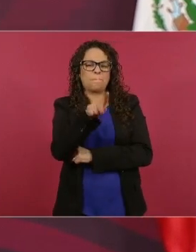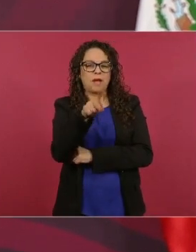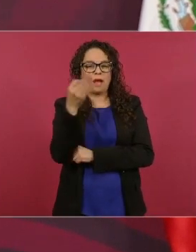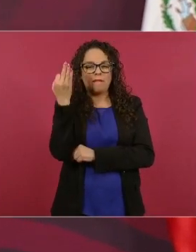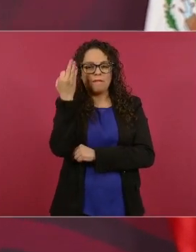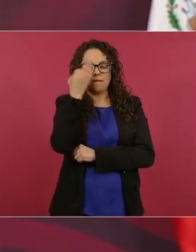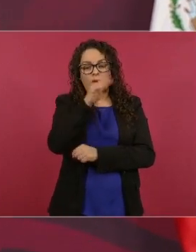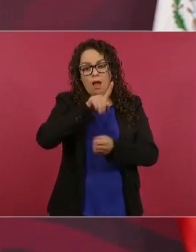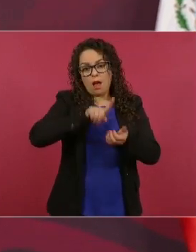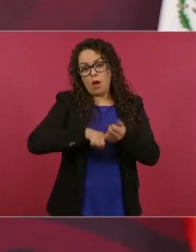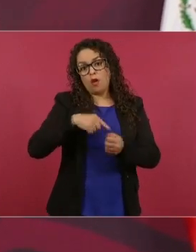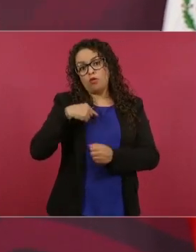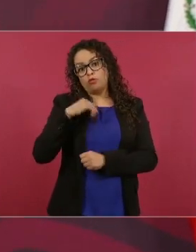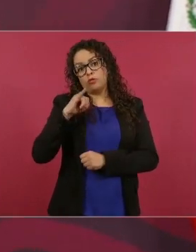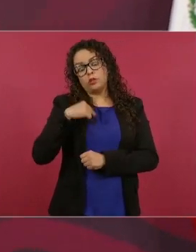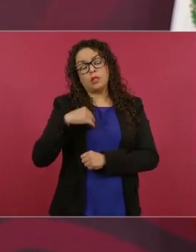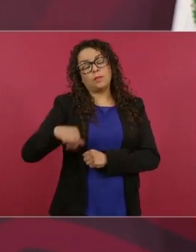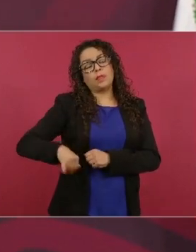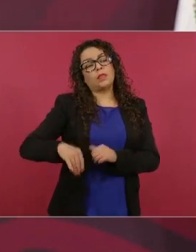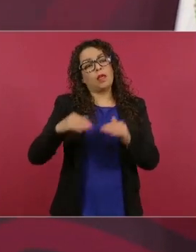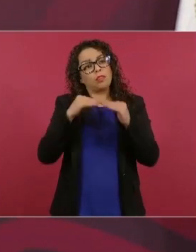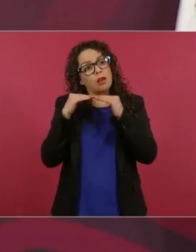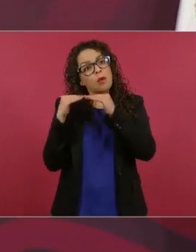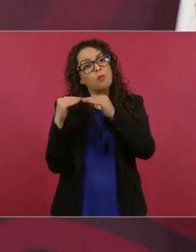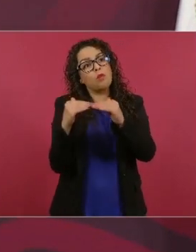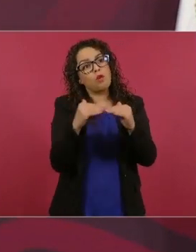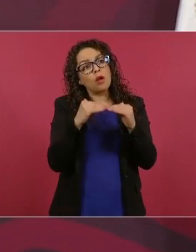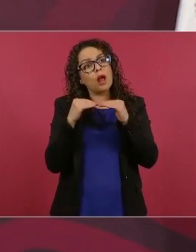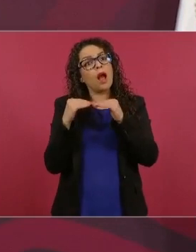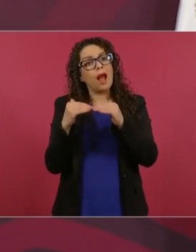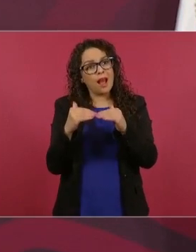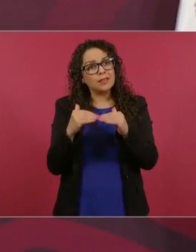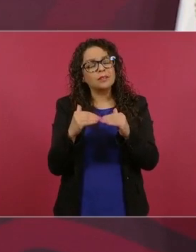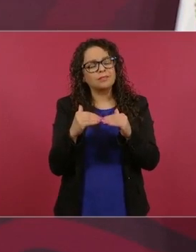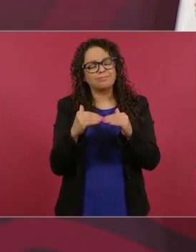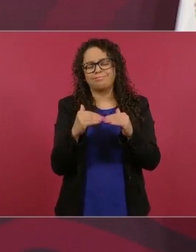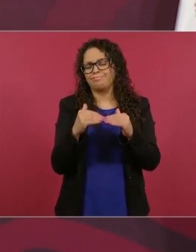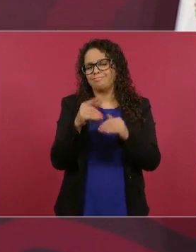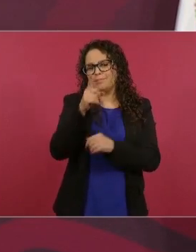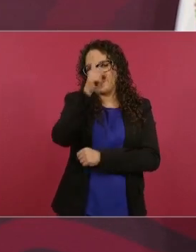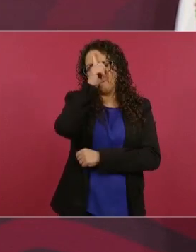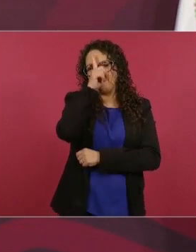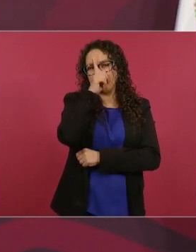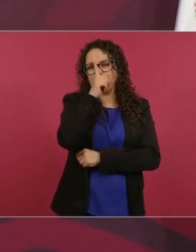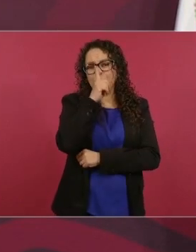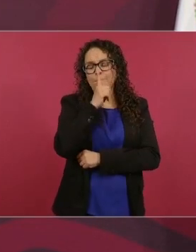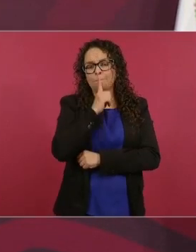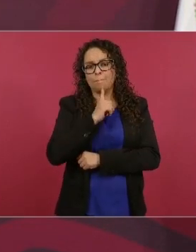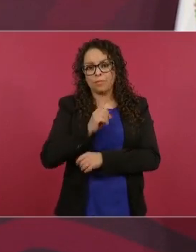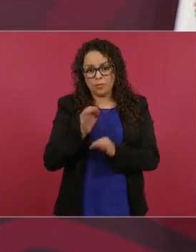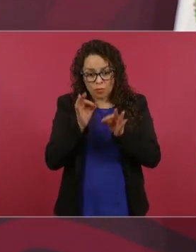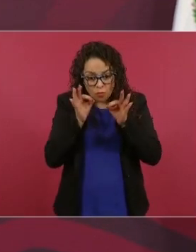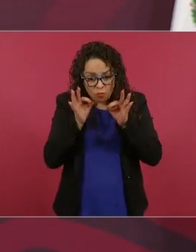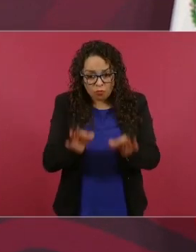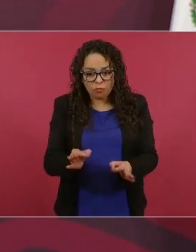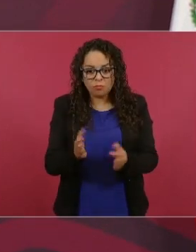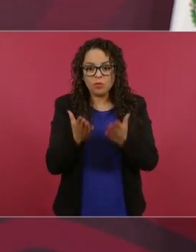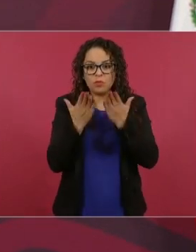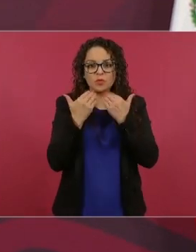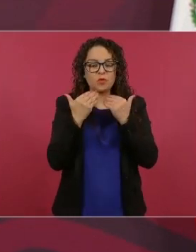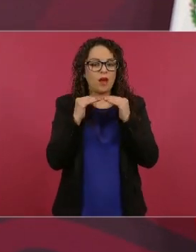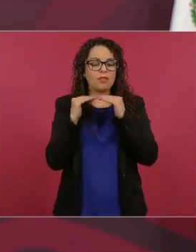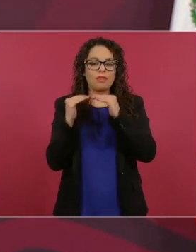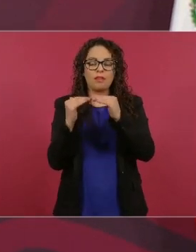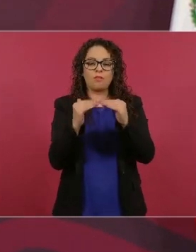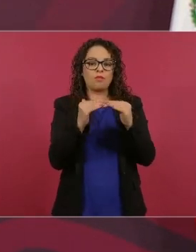pero no había una democracia auténtica, porque la democracia es el gobierno del